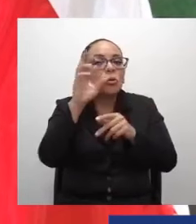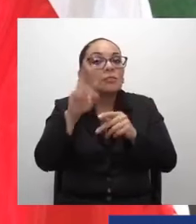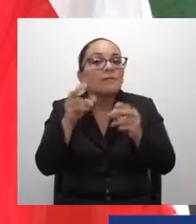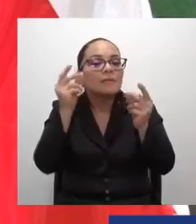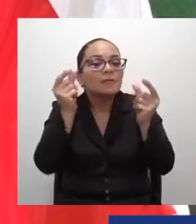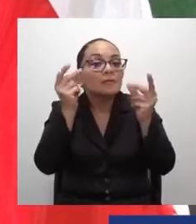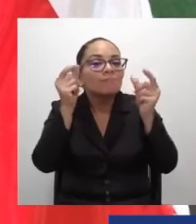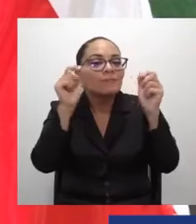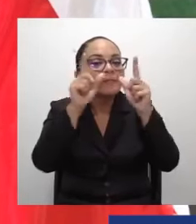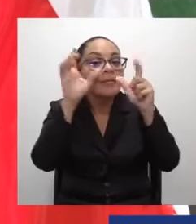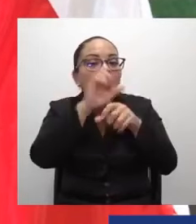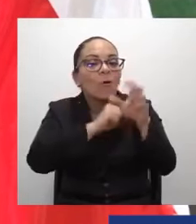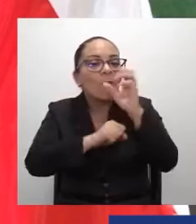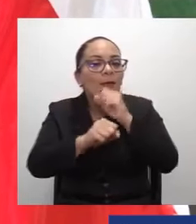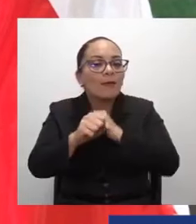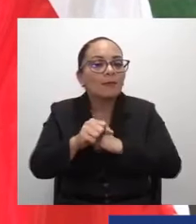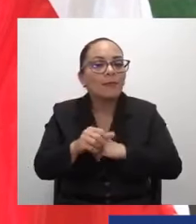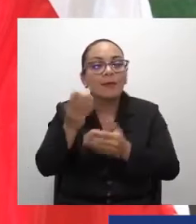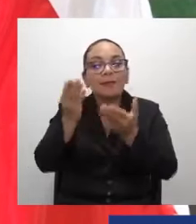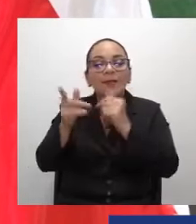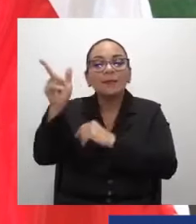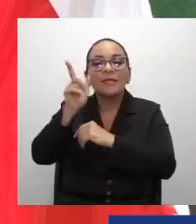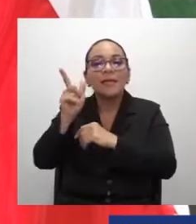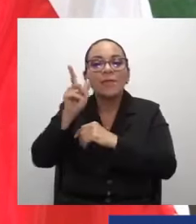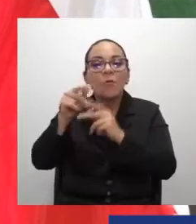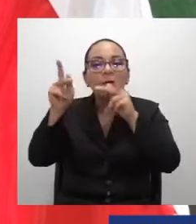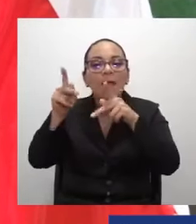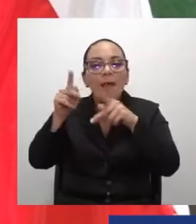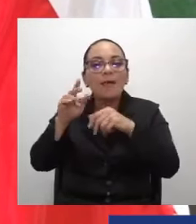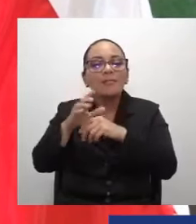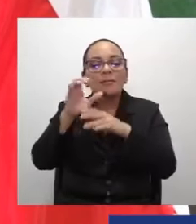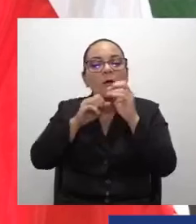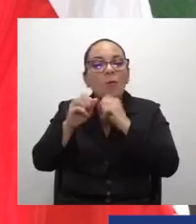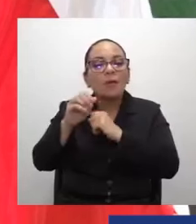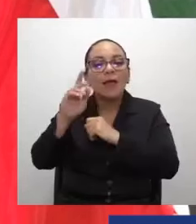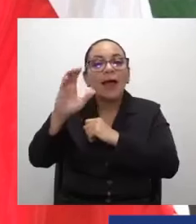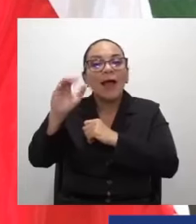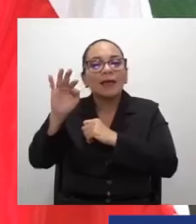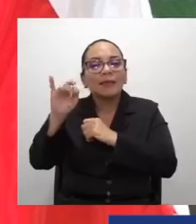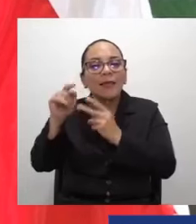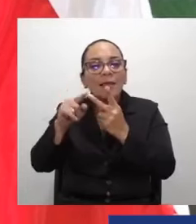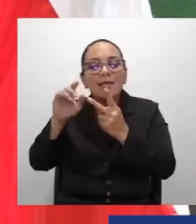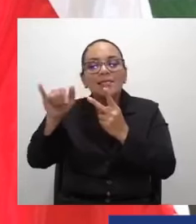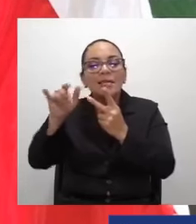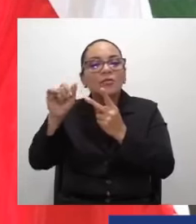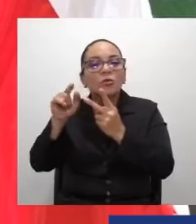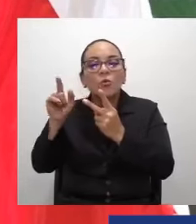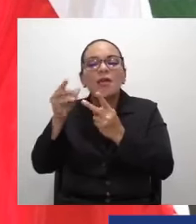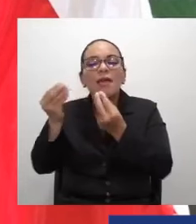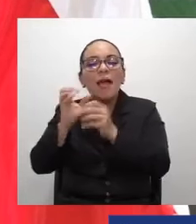cuenta en Limón, que hace Catherine Moreira por ellos, y Jason Valverde, o no.